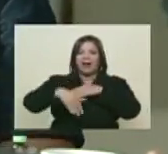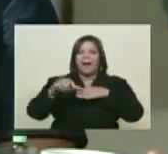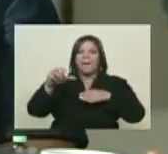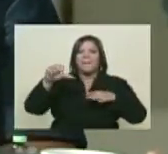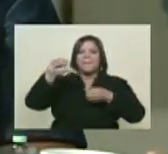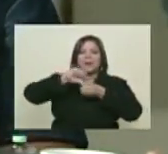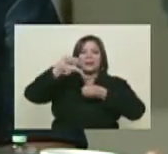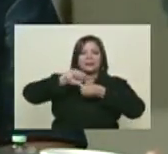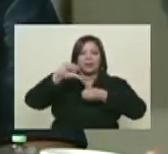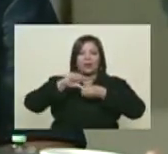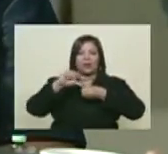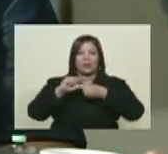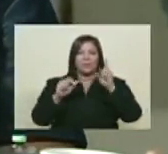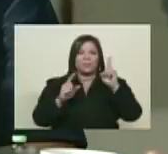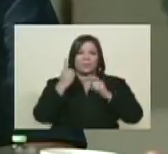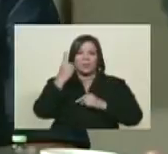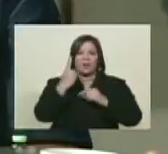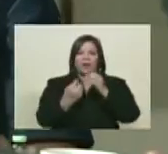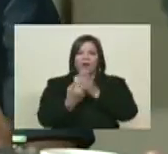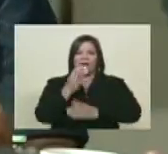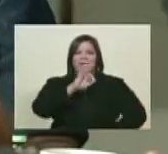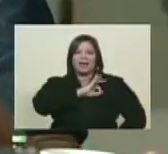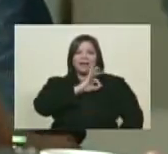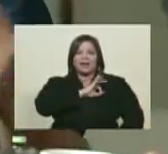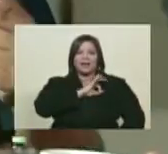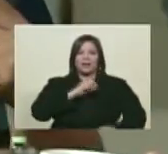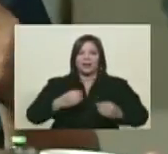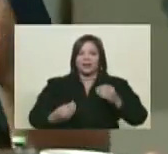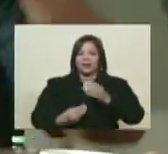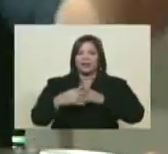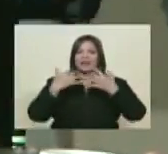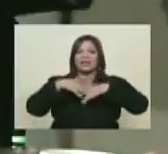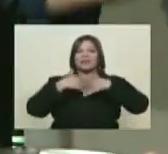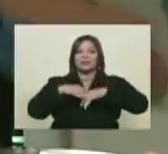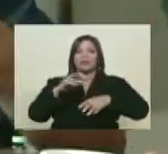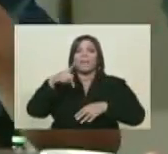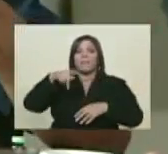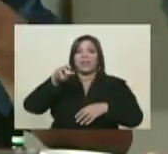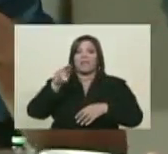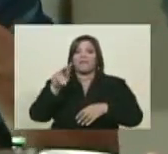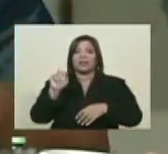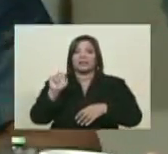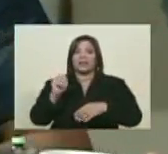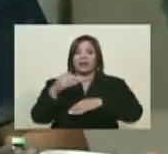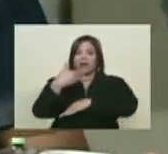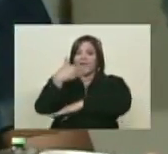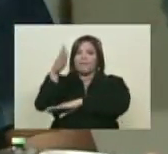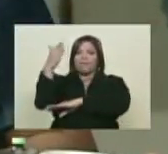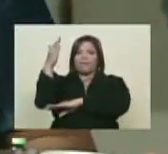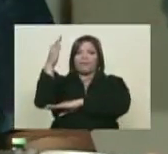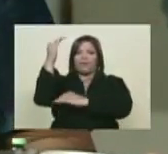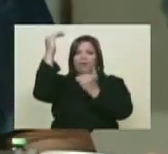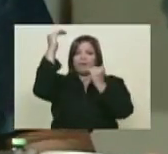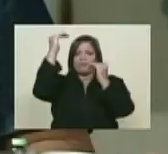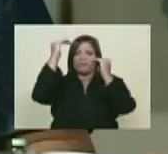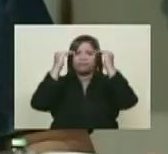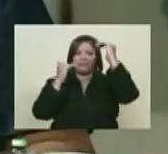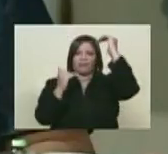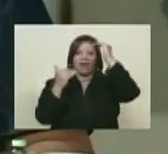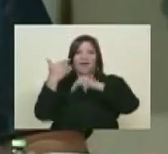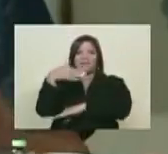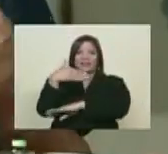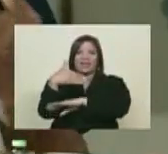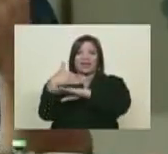y que el primero de enero dio origen a la industria petrolera venezolana, a PDVSA. Se descendió la bandera de la CHEL y se hizo la bandera